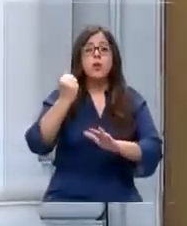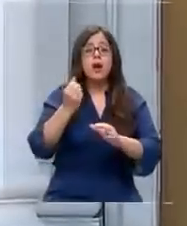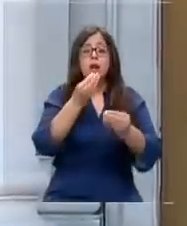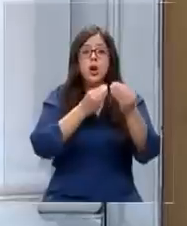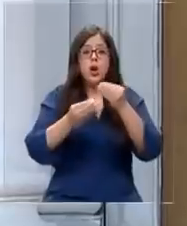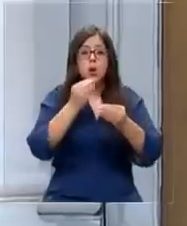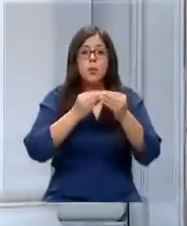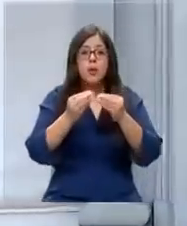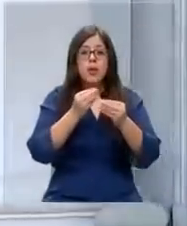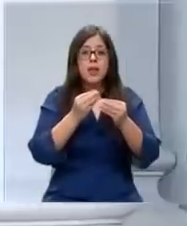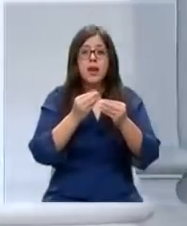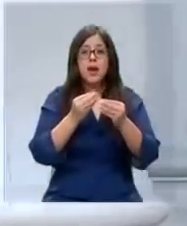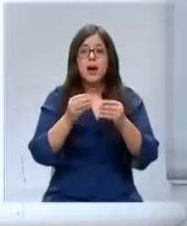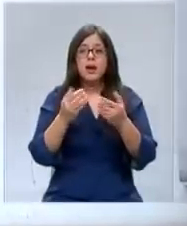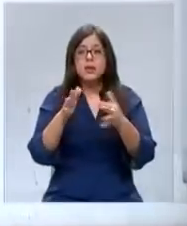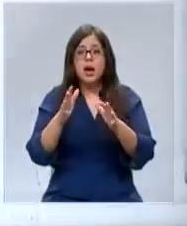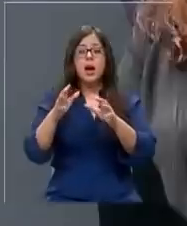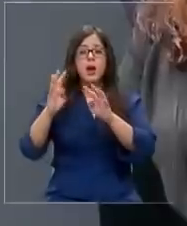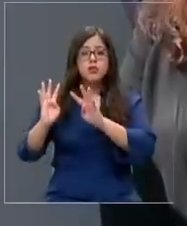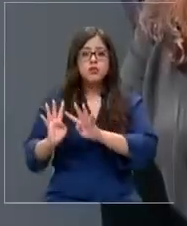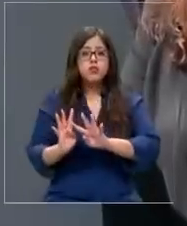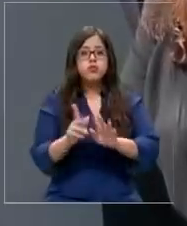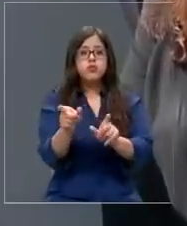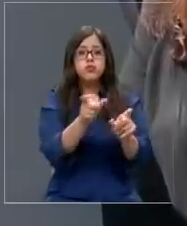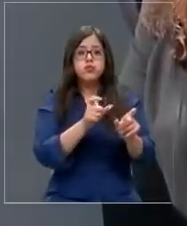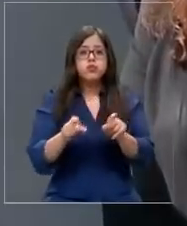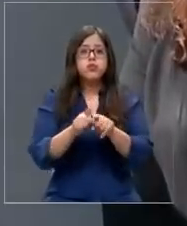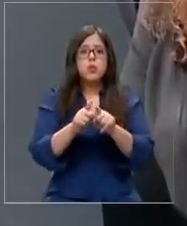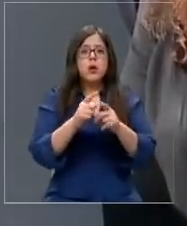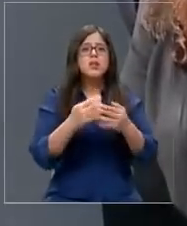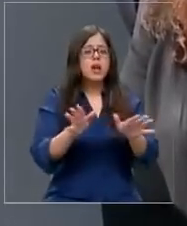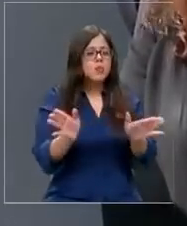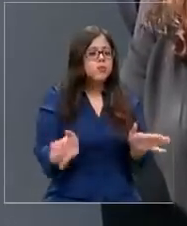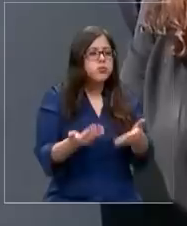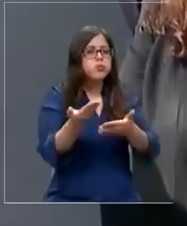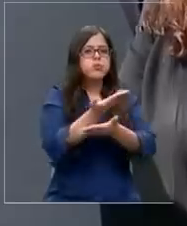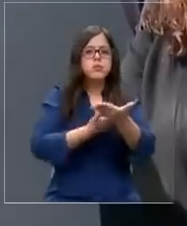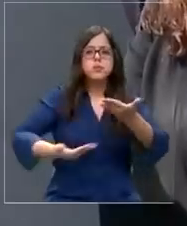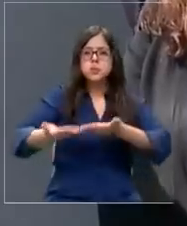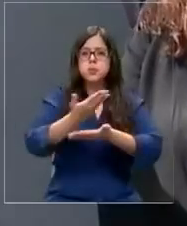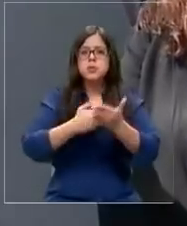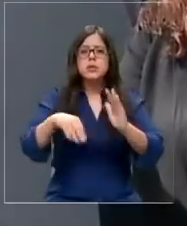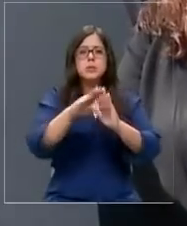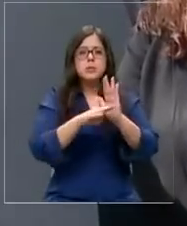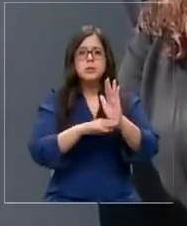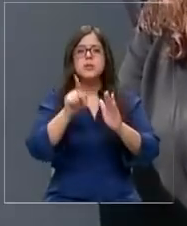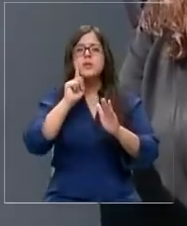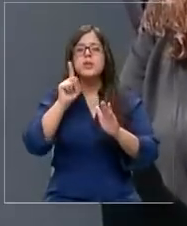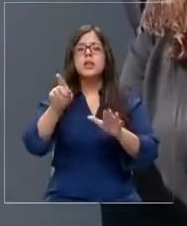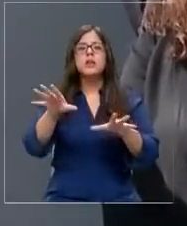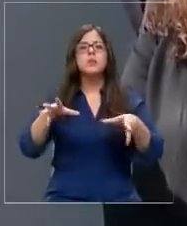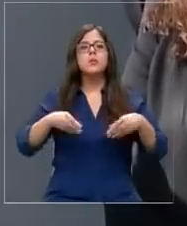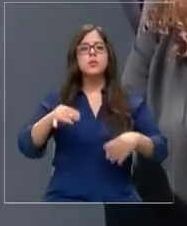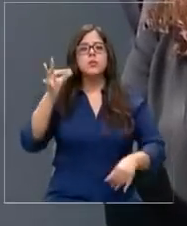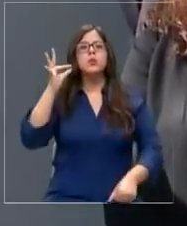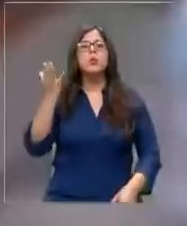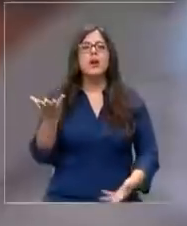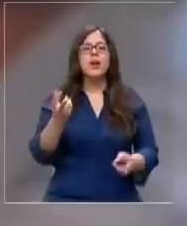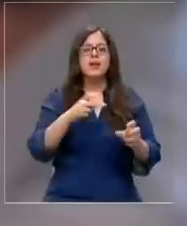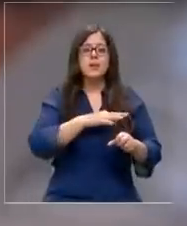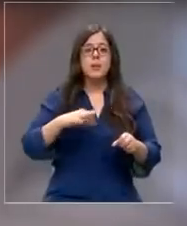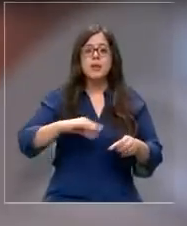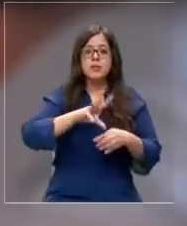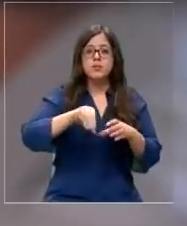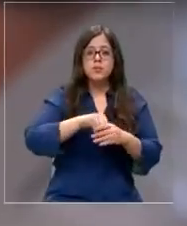a sus escoltas, promover el diálogo y escuchar estándares que también se ha propuesto quien asumirá en interior, la doctora Iskia Sitches.